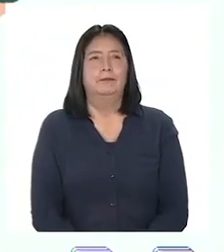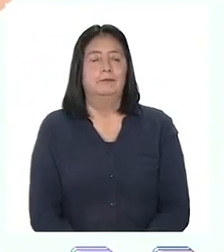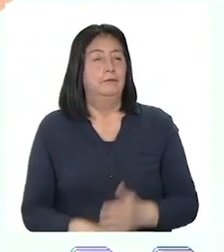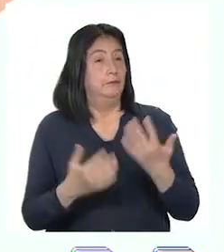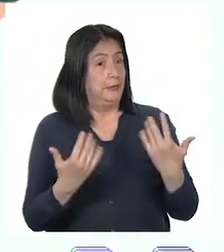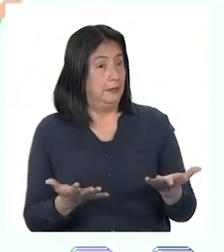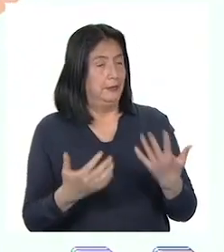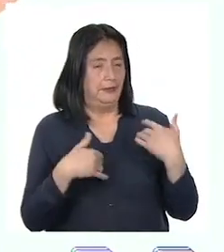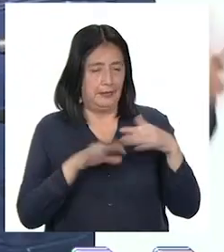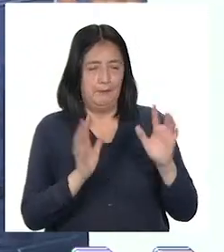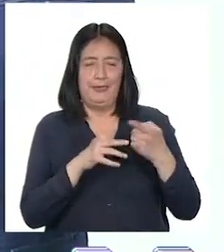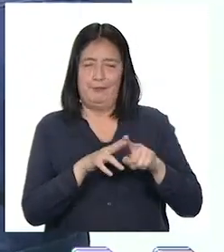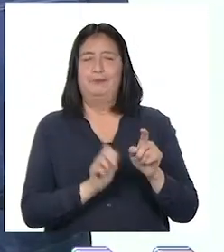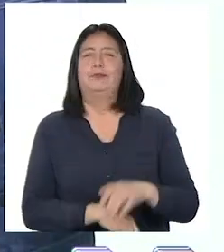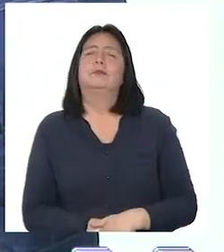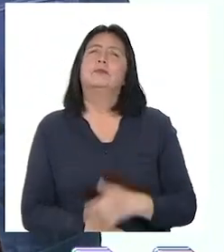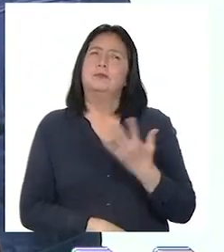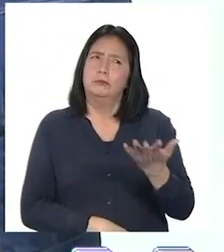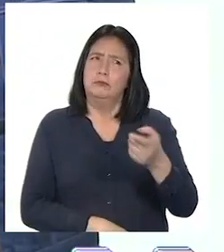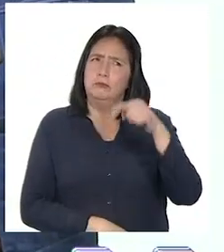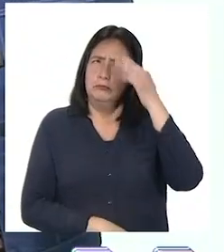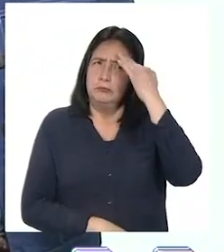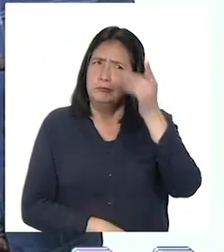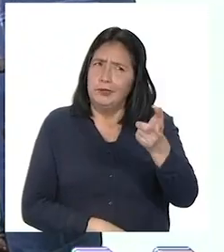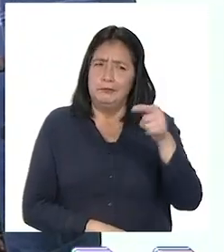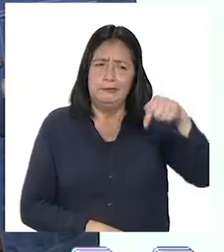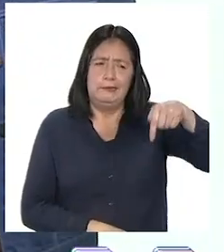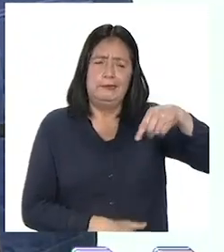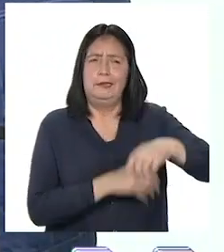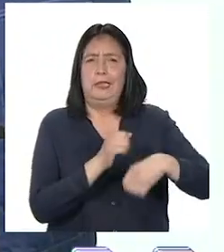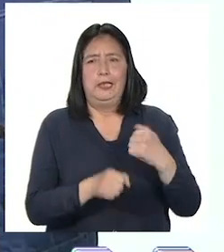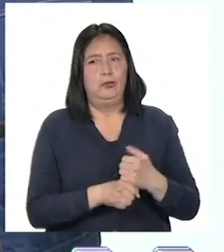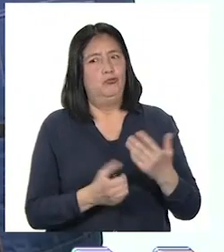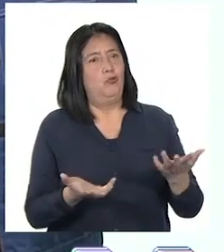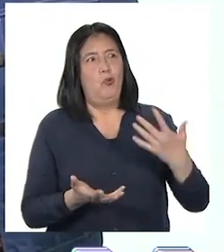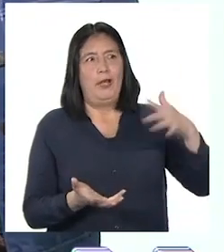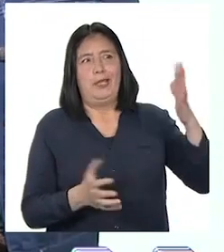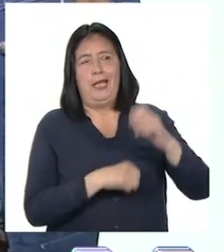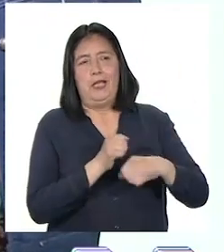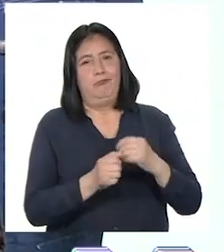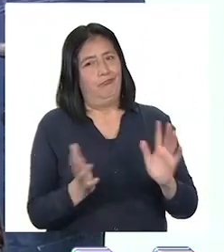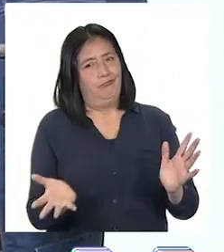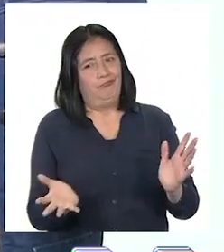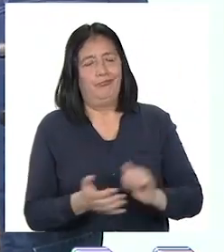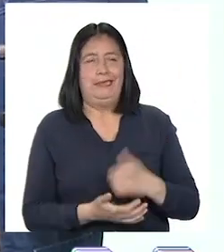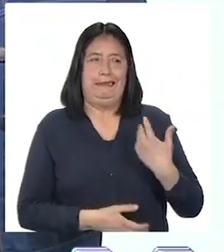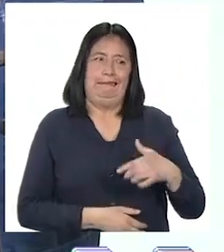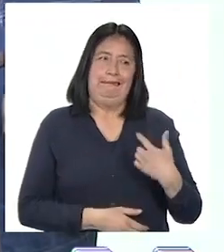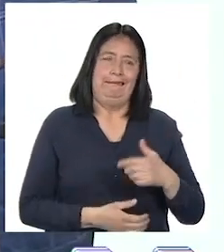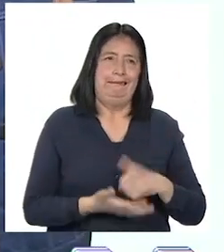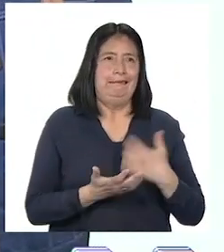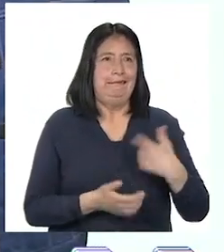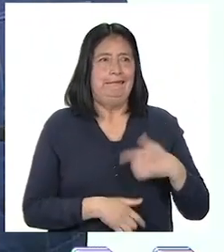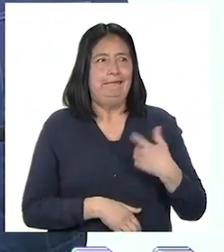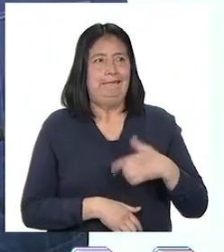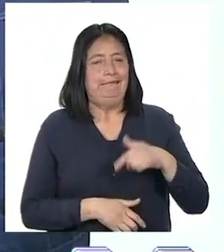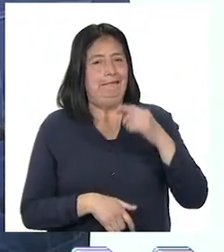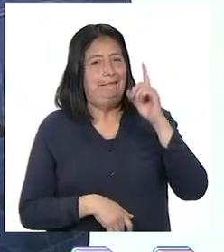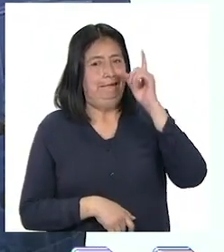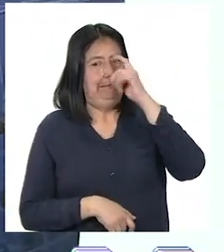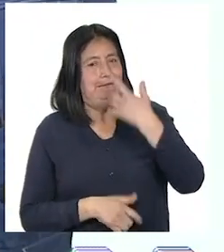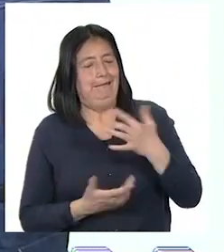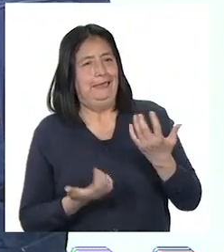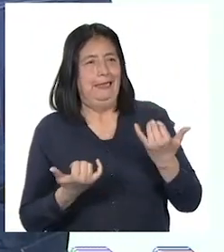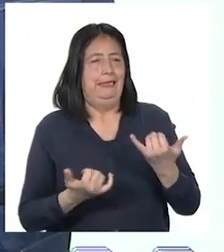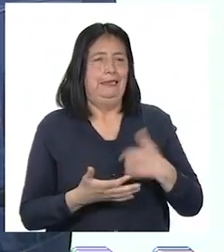Pues aquí vamos. Como todos sabemos, este año no es un año cualquiera. Nos ha tocado enfrentarnos a una situación sin